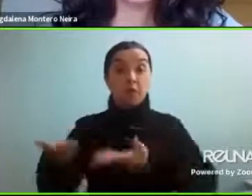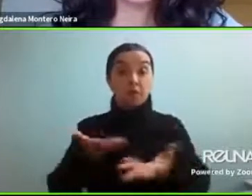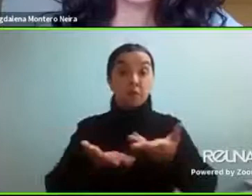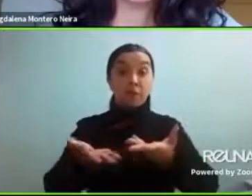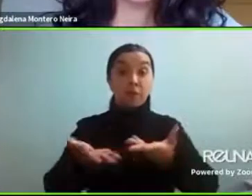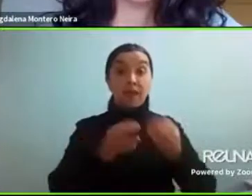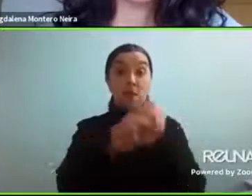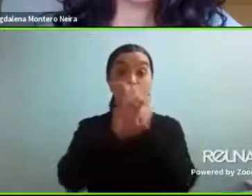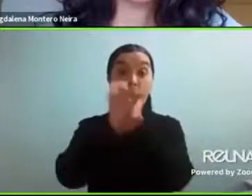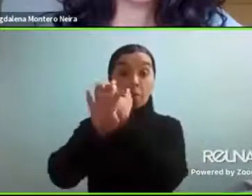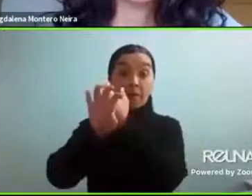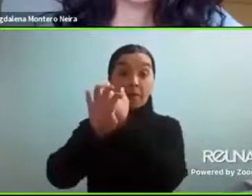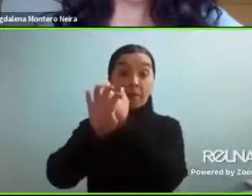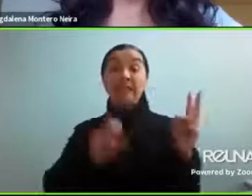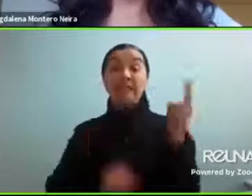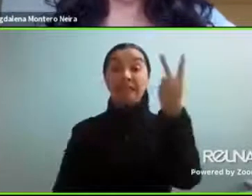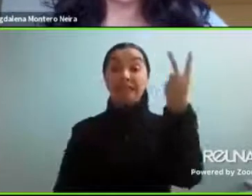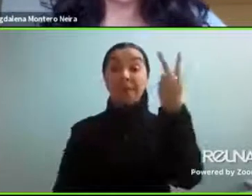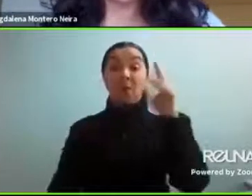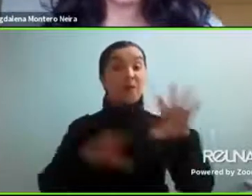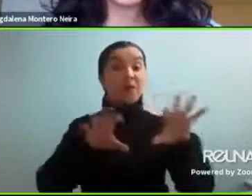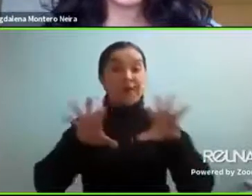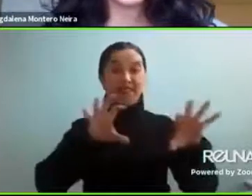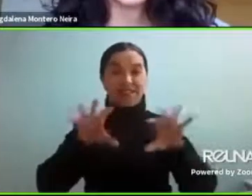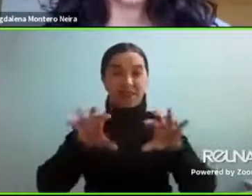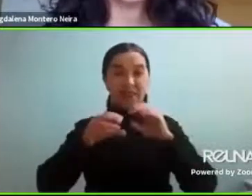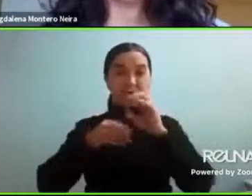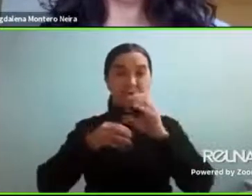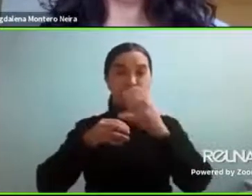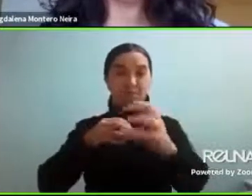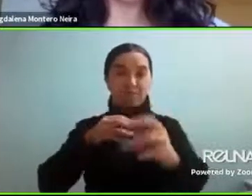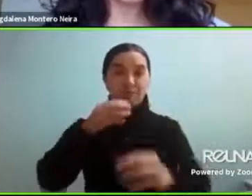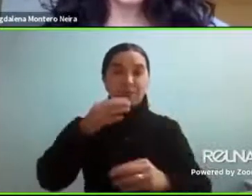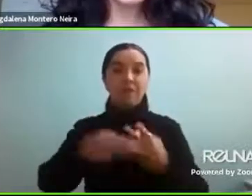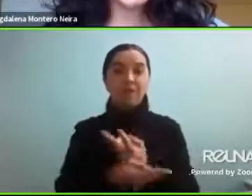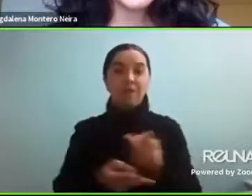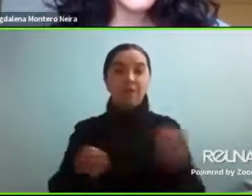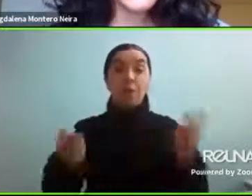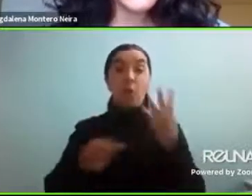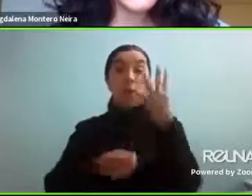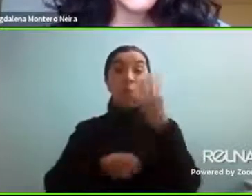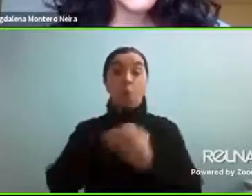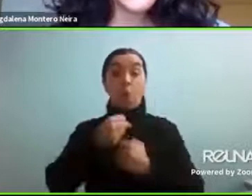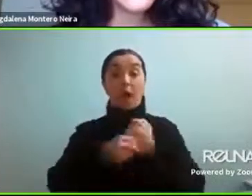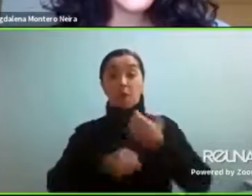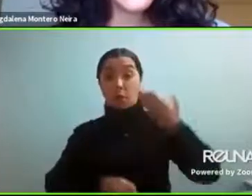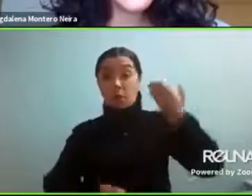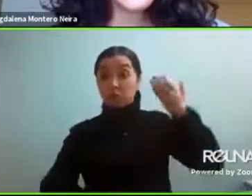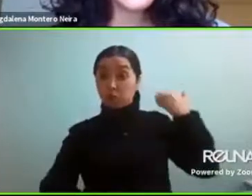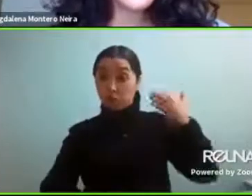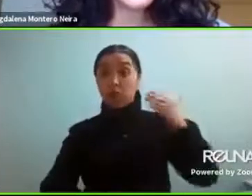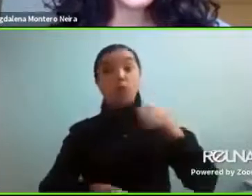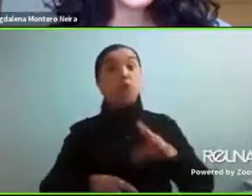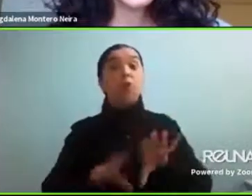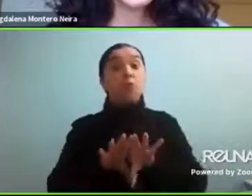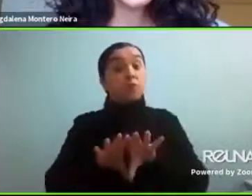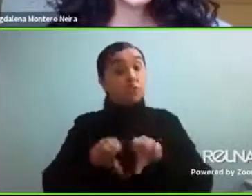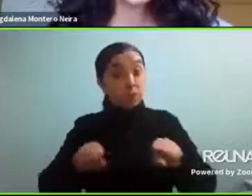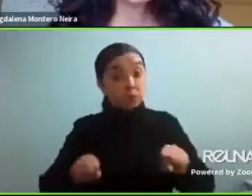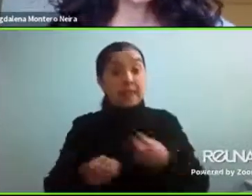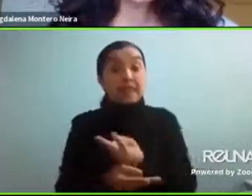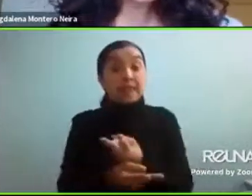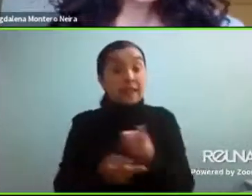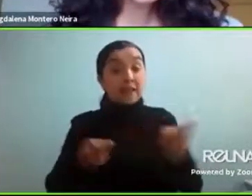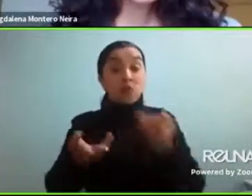segunda actividad del ciclo que organizamos como servicio. Hace cuatro años asumimos un compromiso con la comunidad y comenzamos a realizar